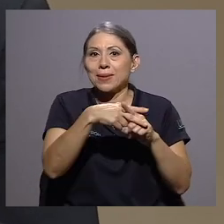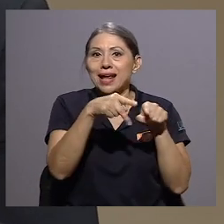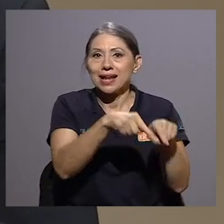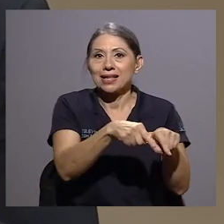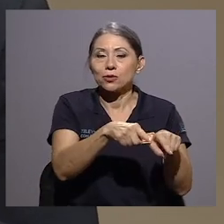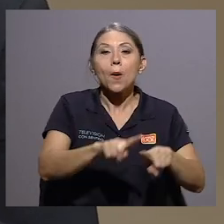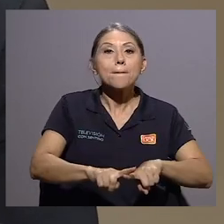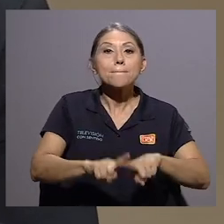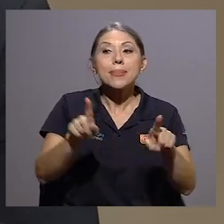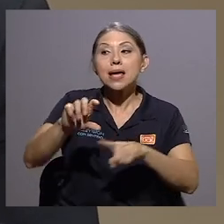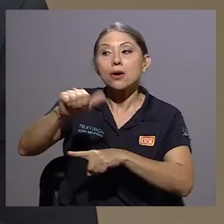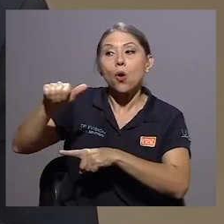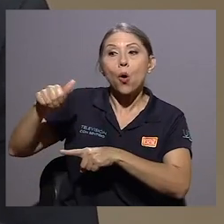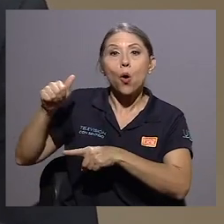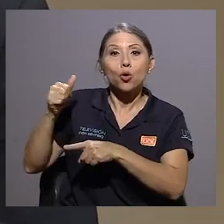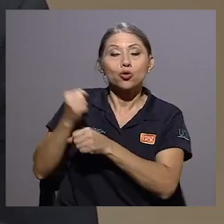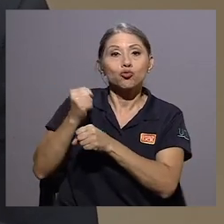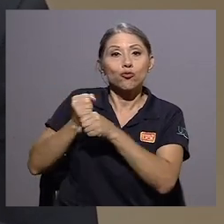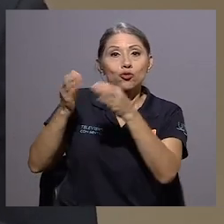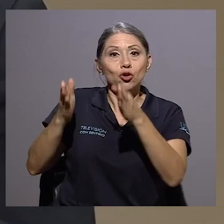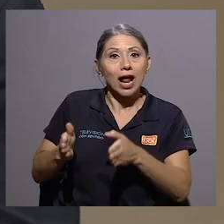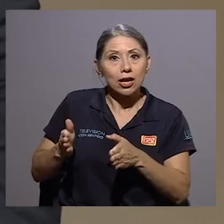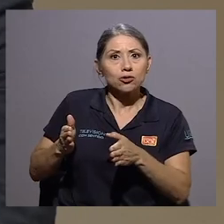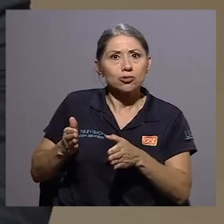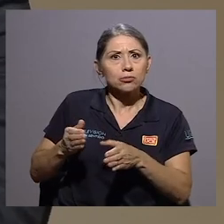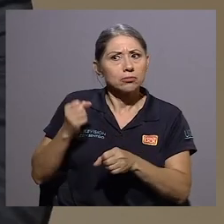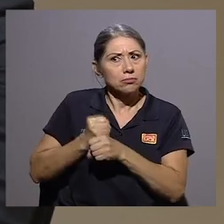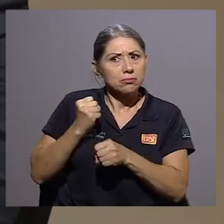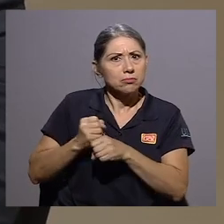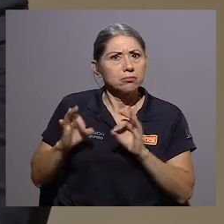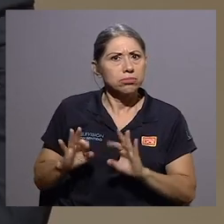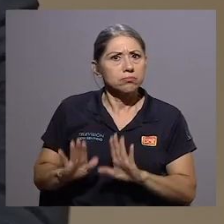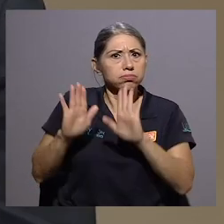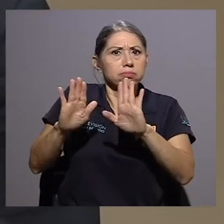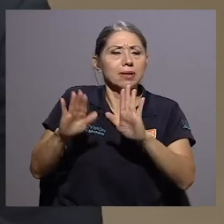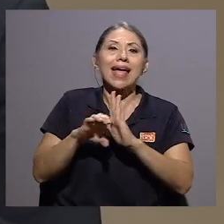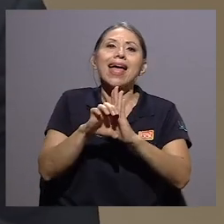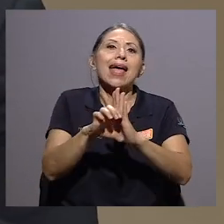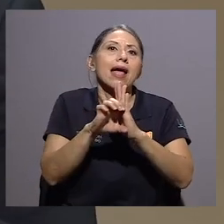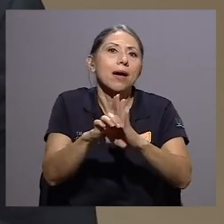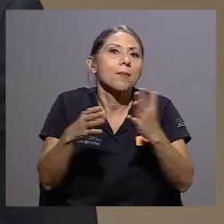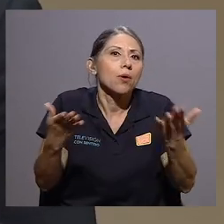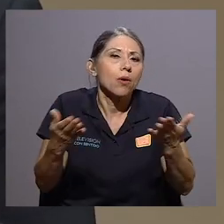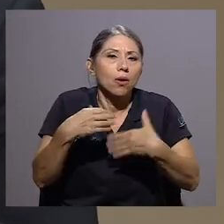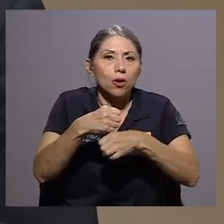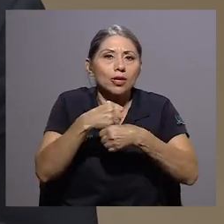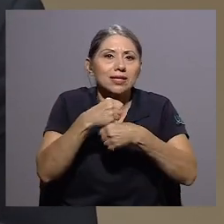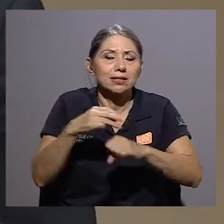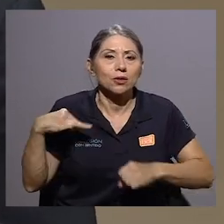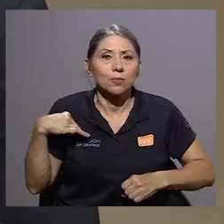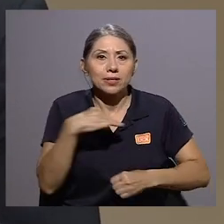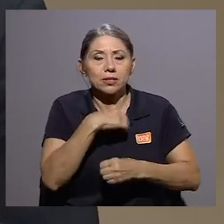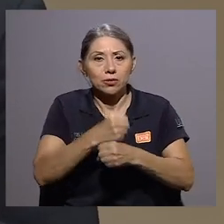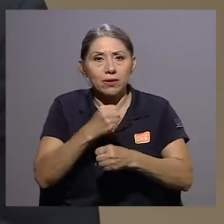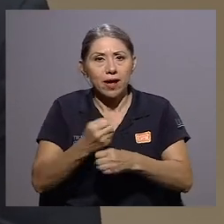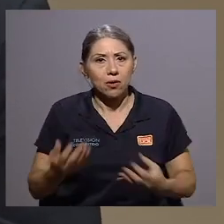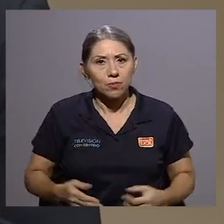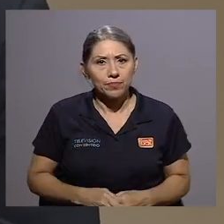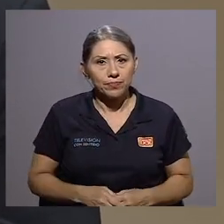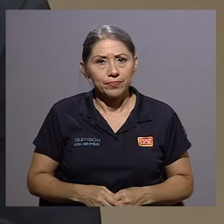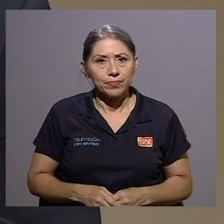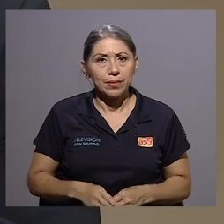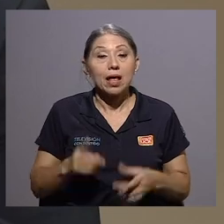funcionarios dentro de nuestro país que están haciendo una gran labor. El mejor ejemplo para los laboristas es lo que está haciendo el Ministerio de Trabajo.